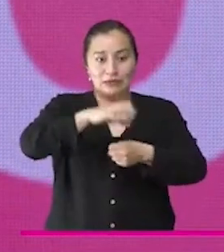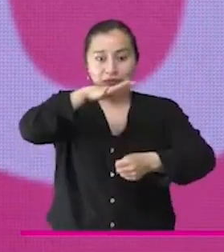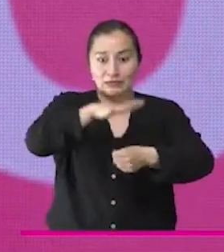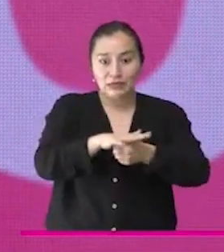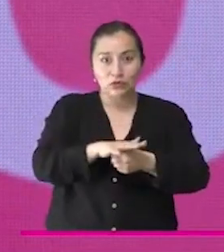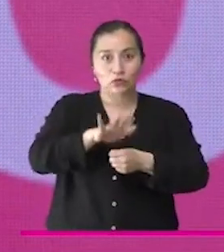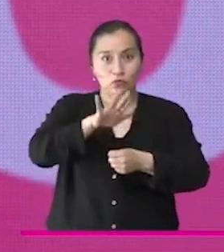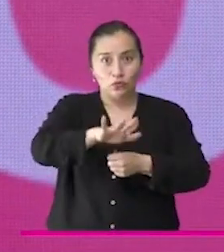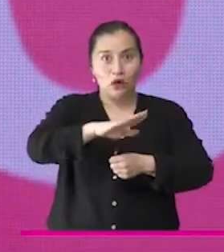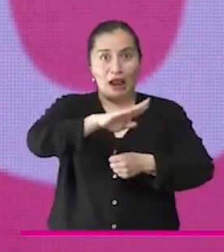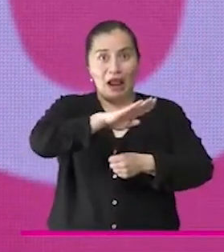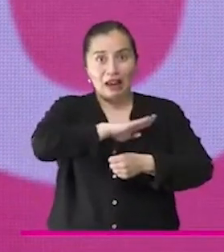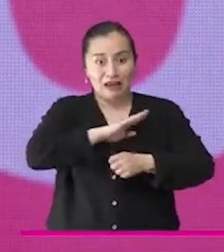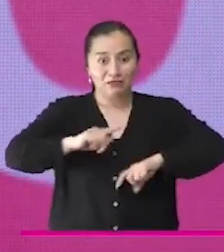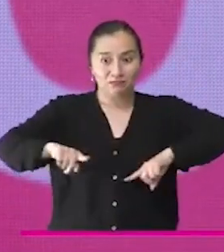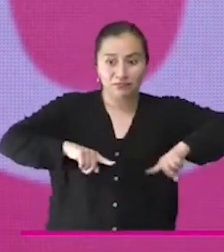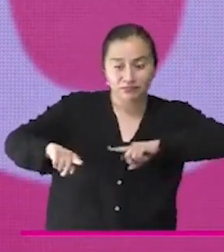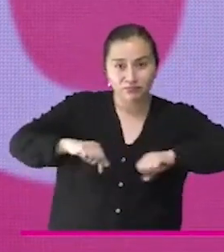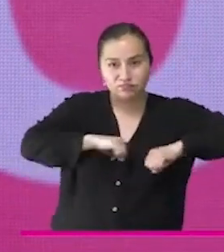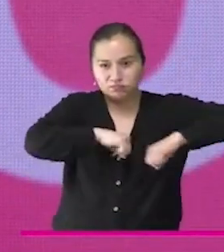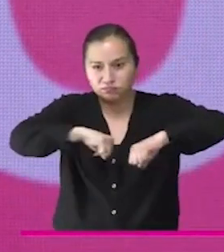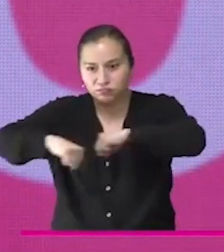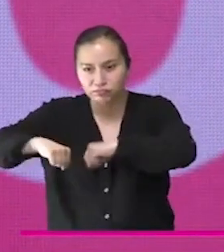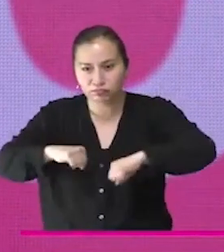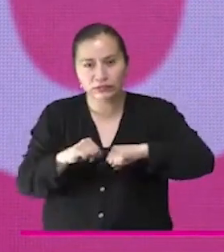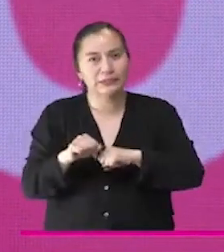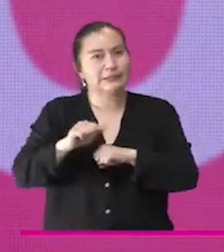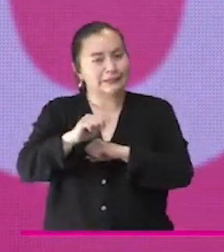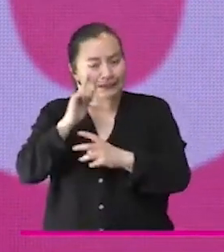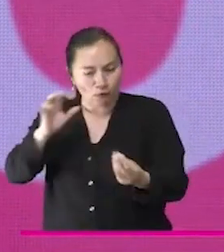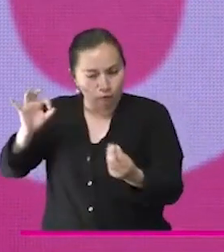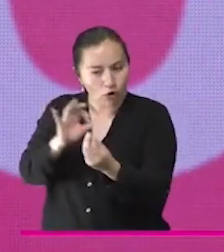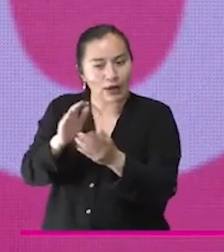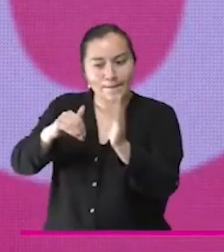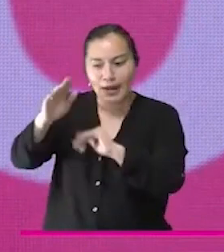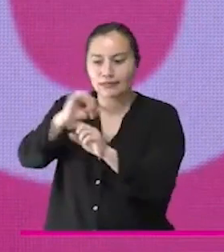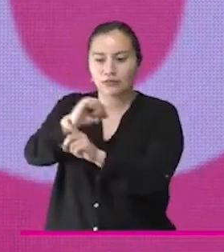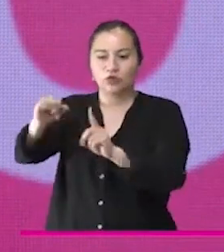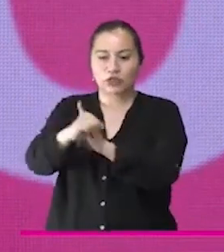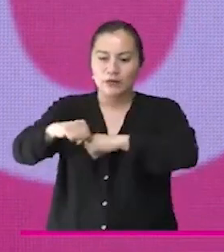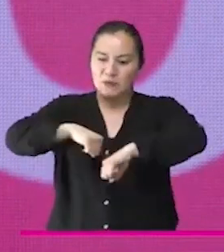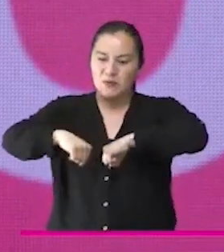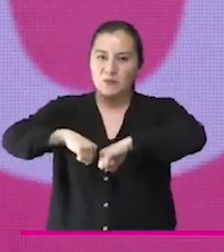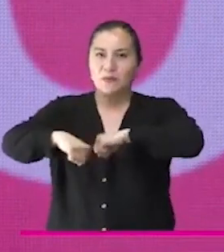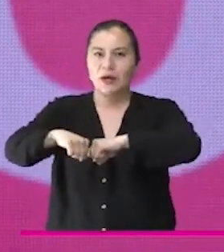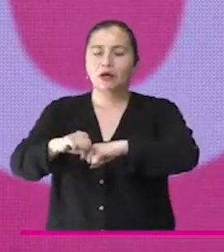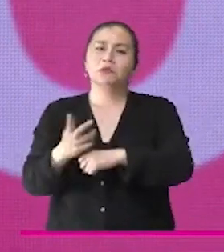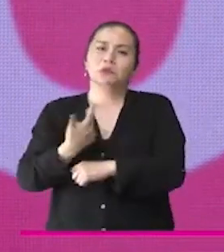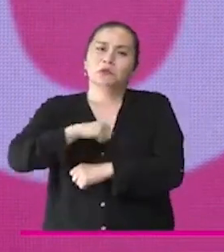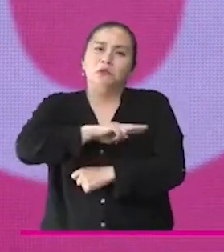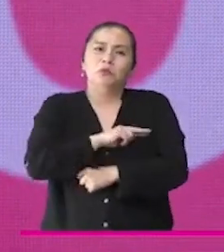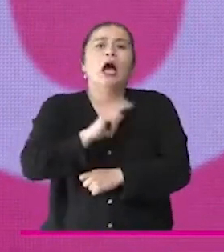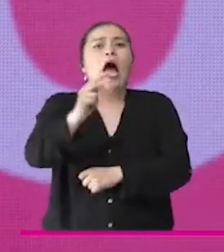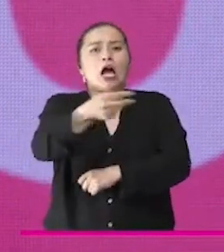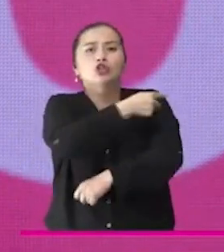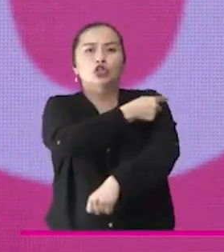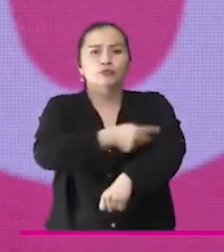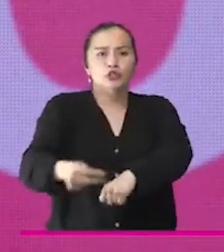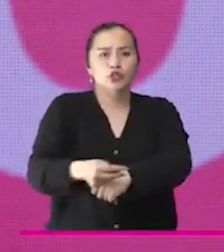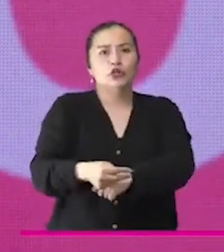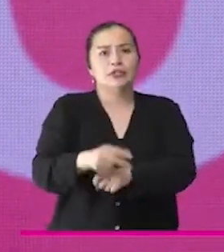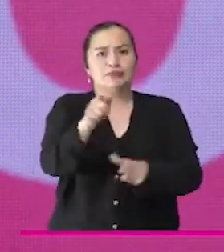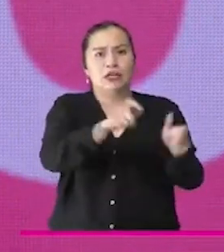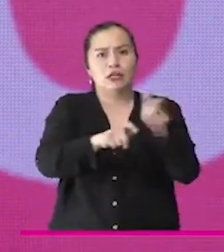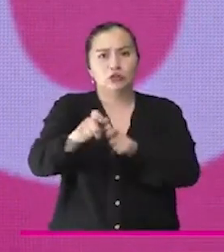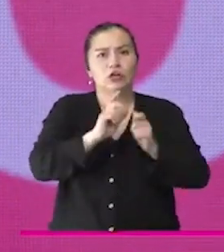por priorizar en lo presupuestal el sector social, porque todo lo que hacemos y la atención de dos millones de personas no se